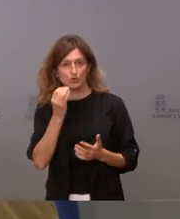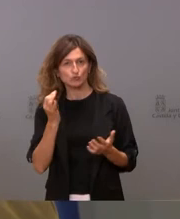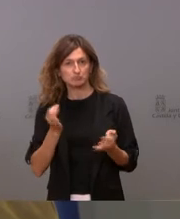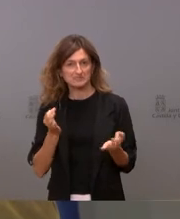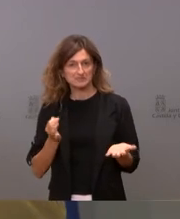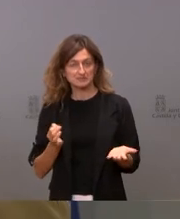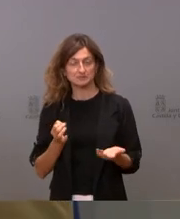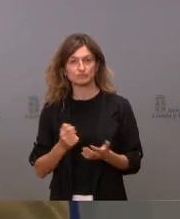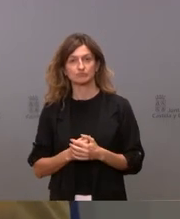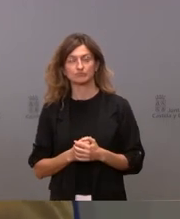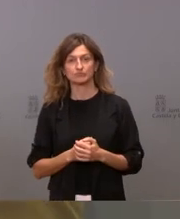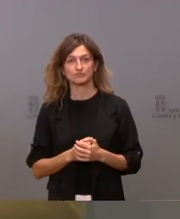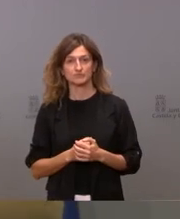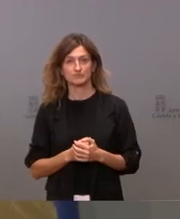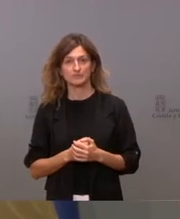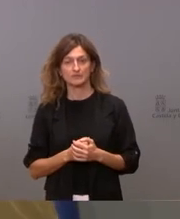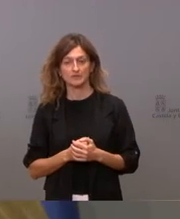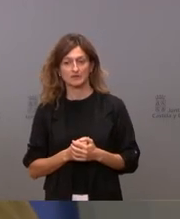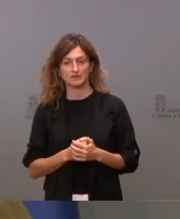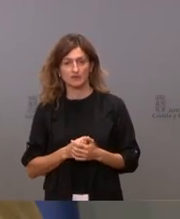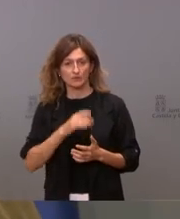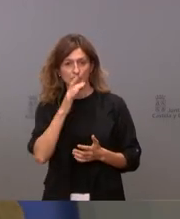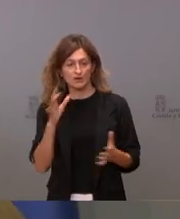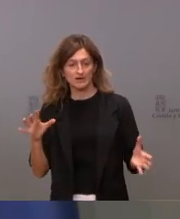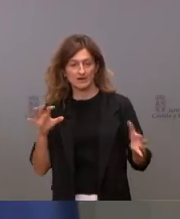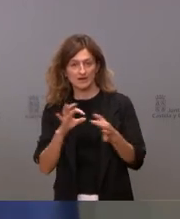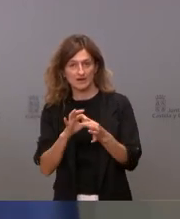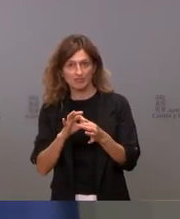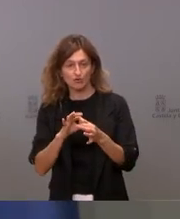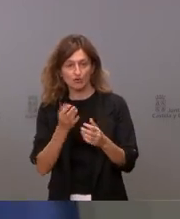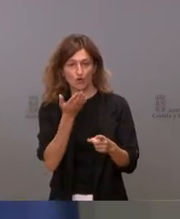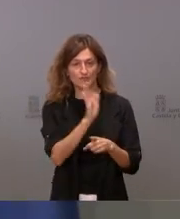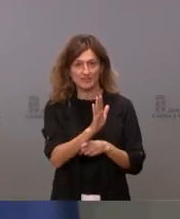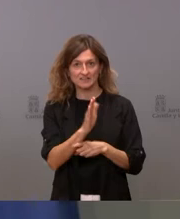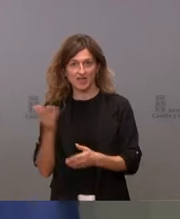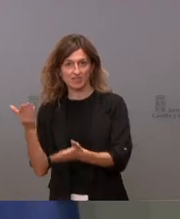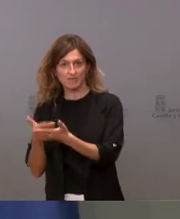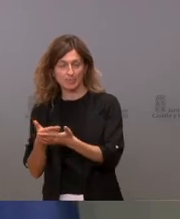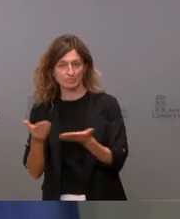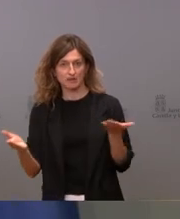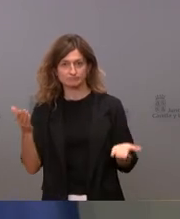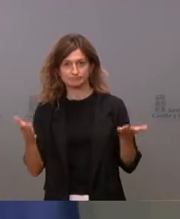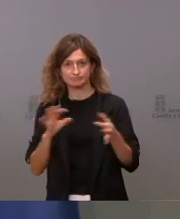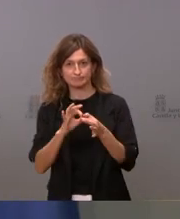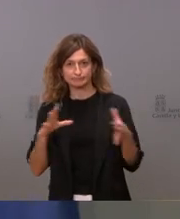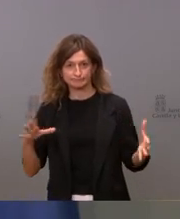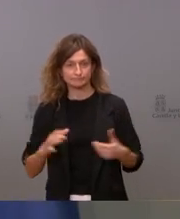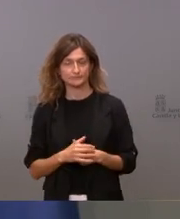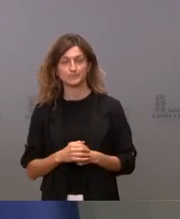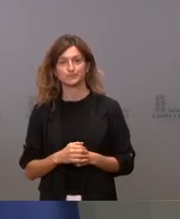que hace que no haya relación directa entre la oferta y la demanda de nuestro mercado laboral. Y eso tiene que ver